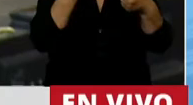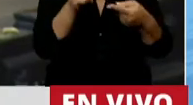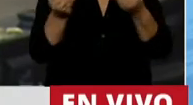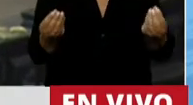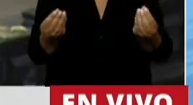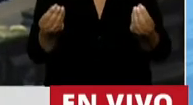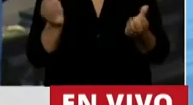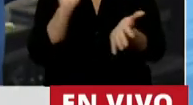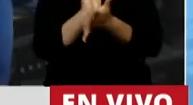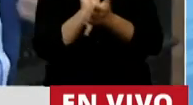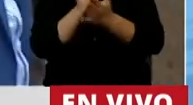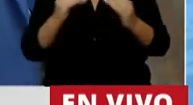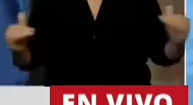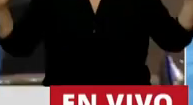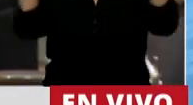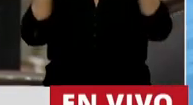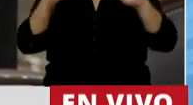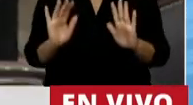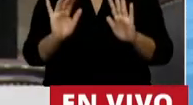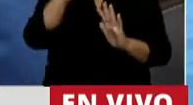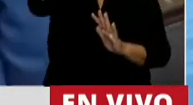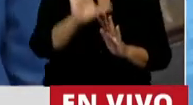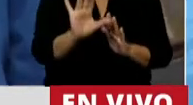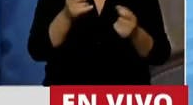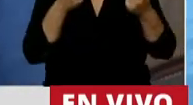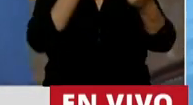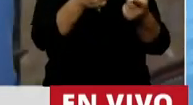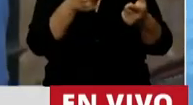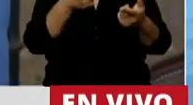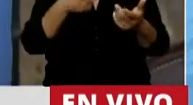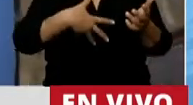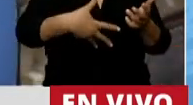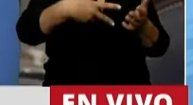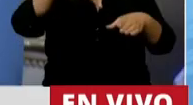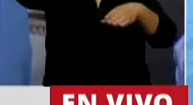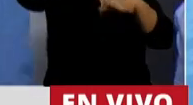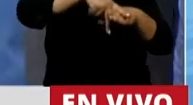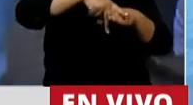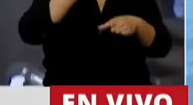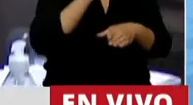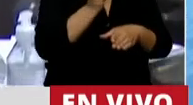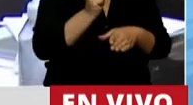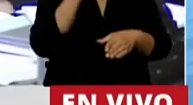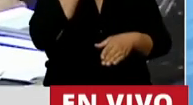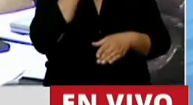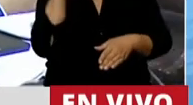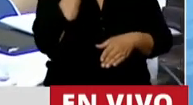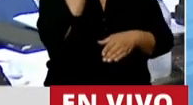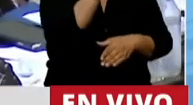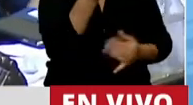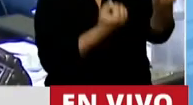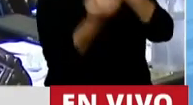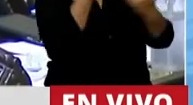es entre otras cosas poder igualar. Que no solo puedan acceder a la interrupción voluntaria del embarazo, aquellas que tienen el acceso a la